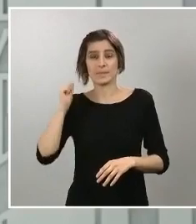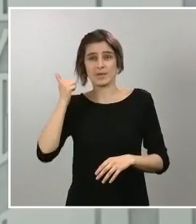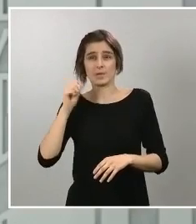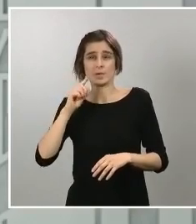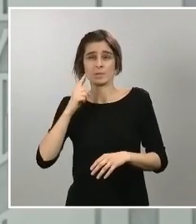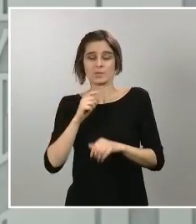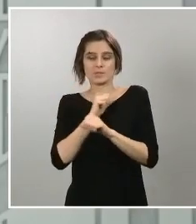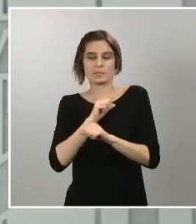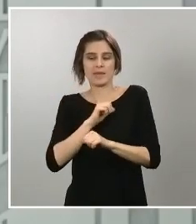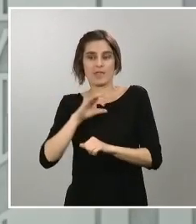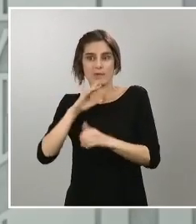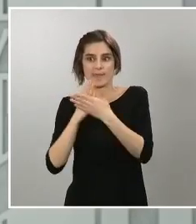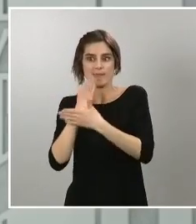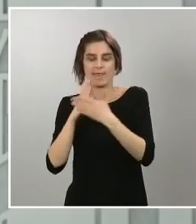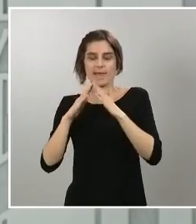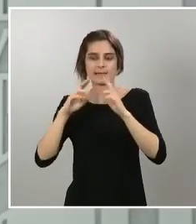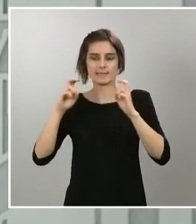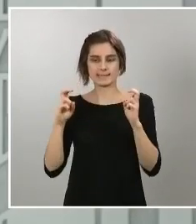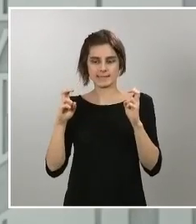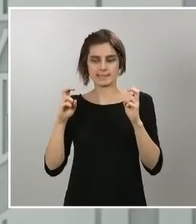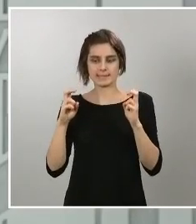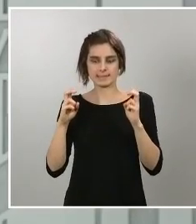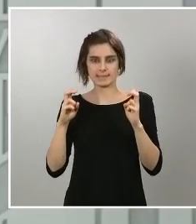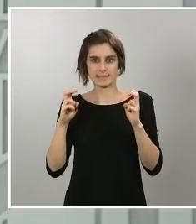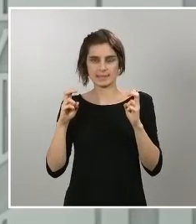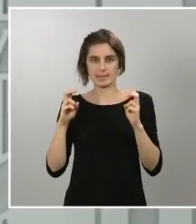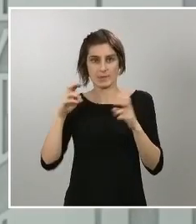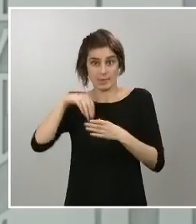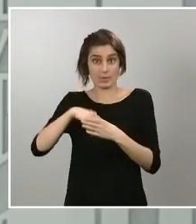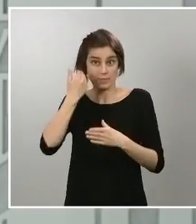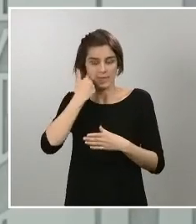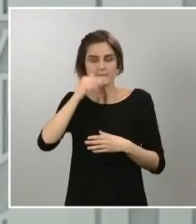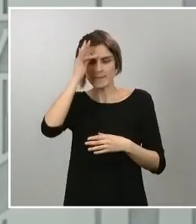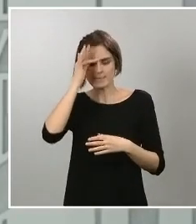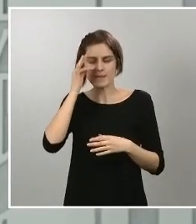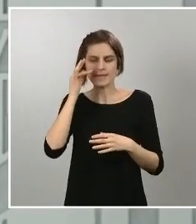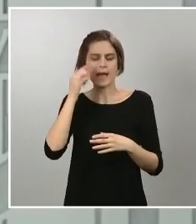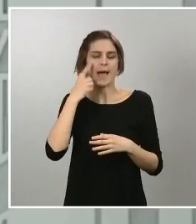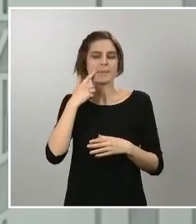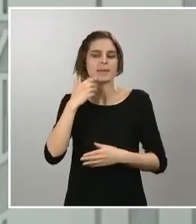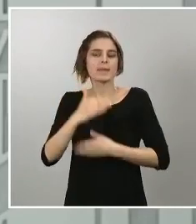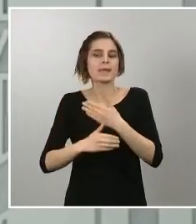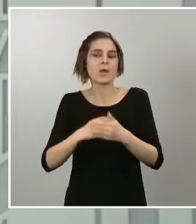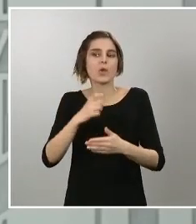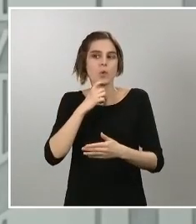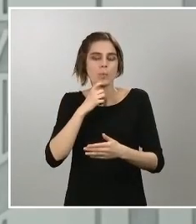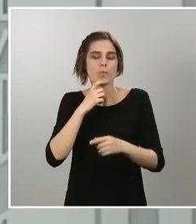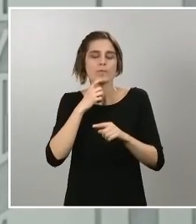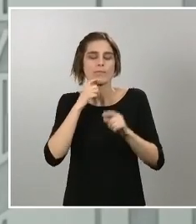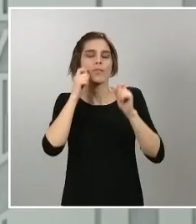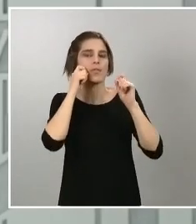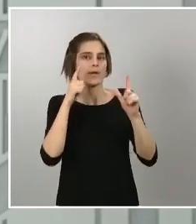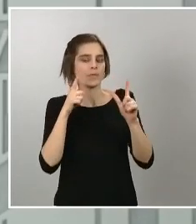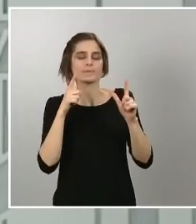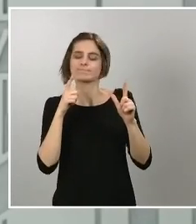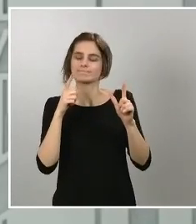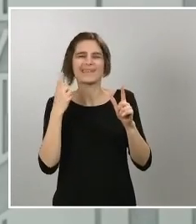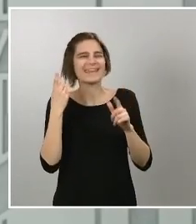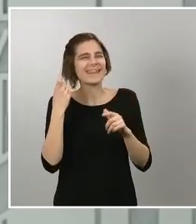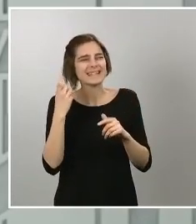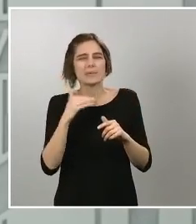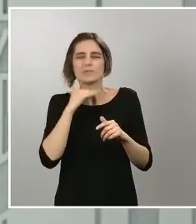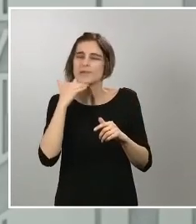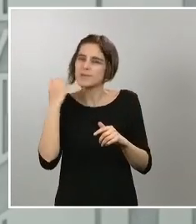de por medio que sería bueno que sería aconsejable adoptar alguna medida que nos permitiera todavía arañar una parte de